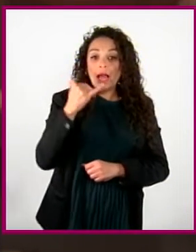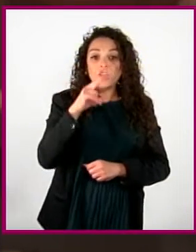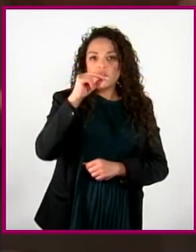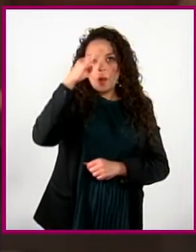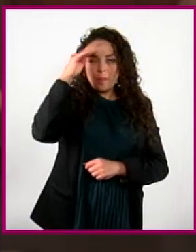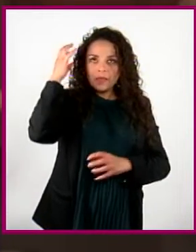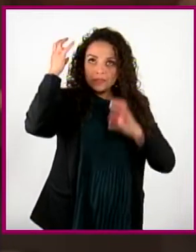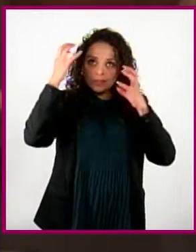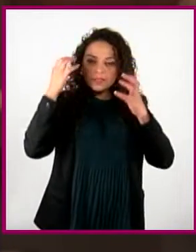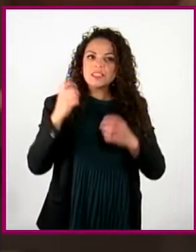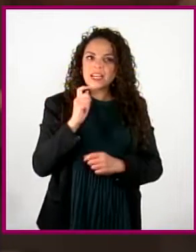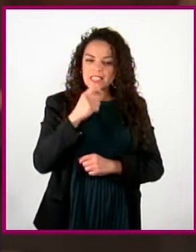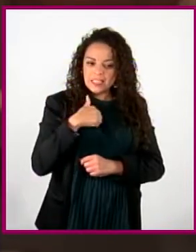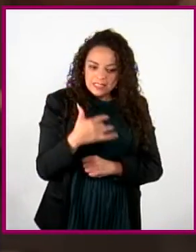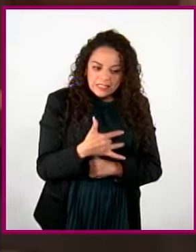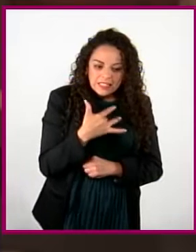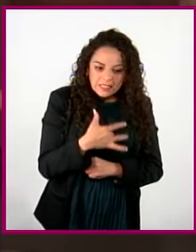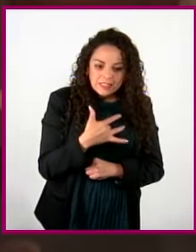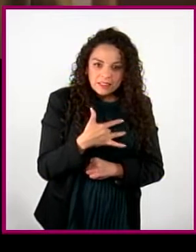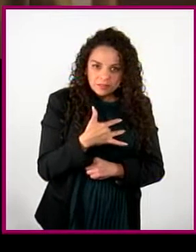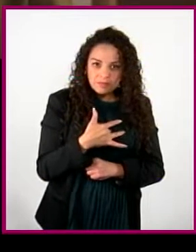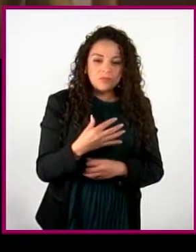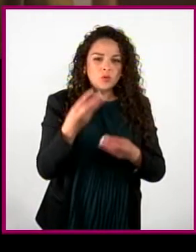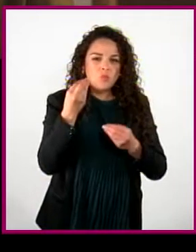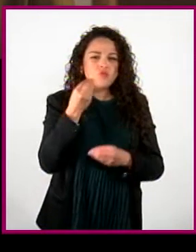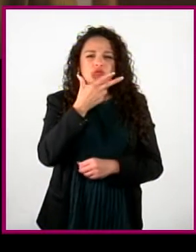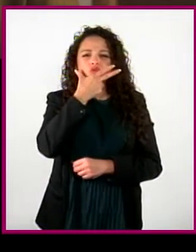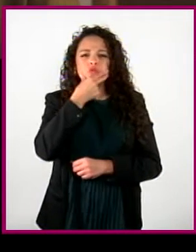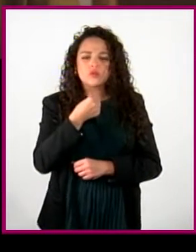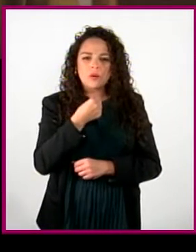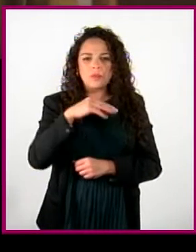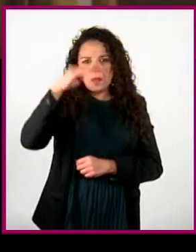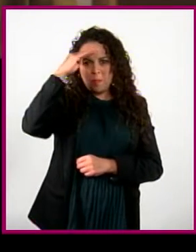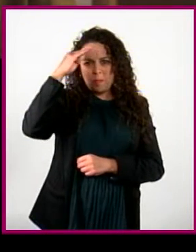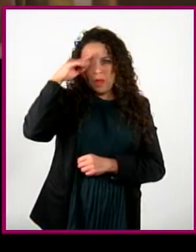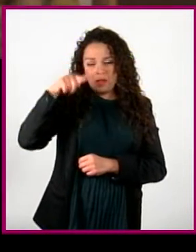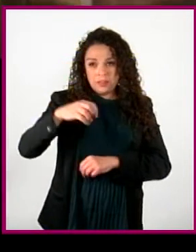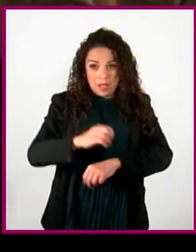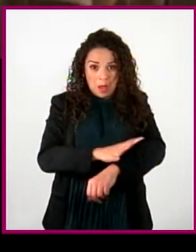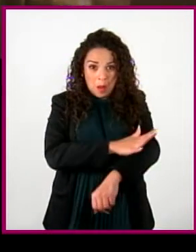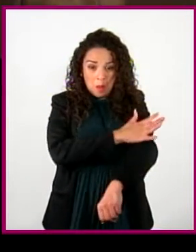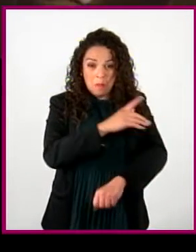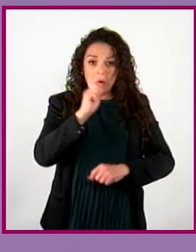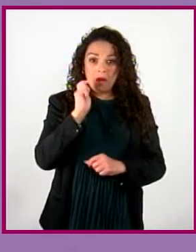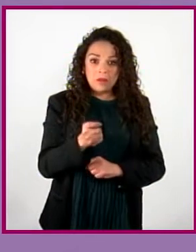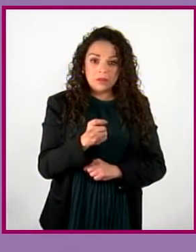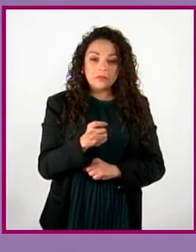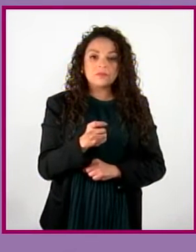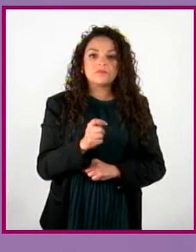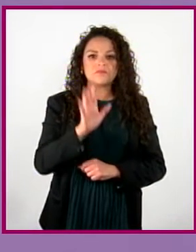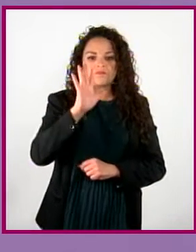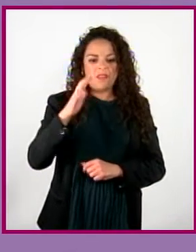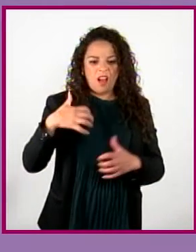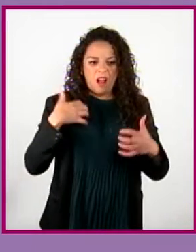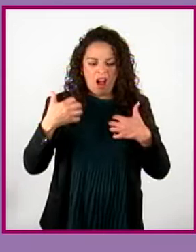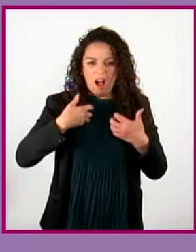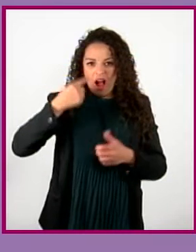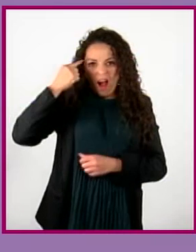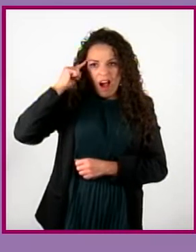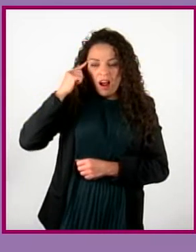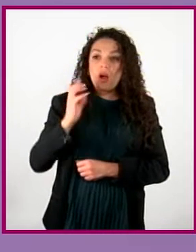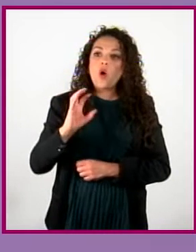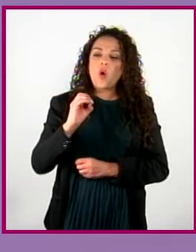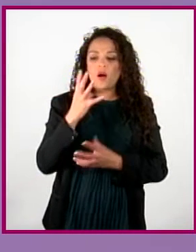respecto. Muchos hombres traducen cualquier emoción en alguna de la dimensión de la ira. Es decir, están